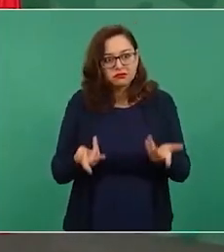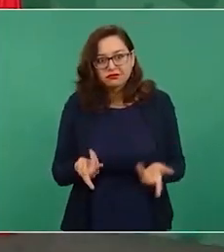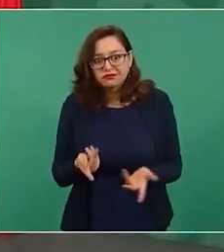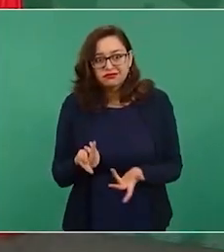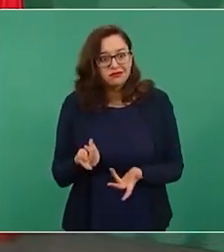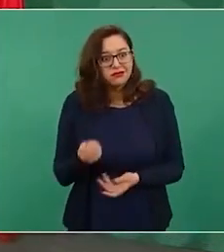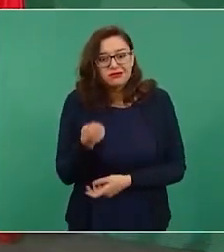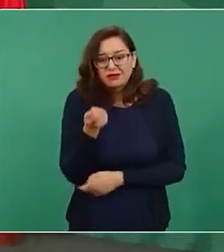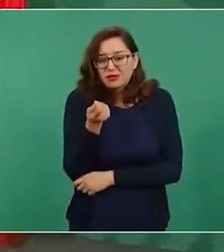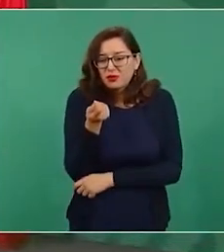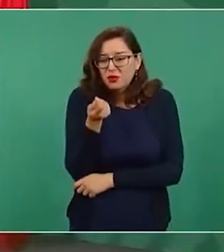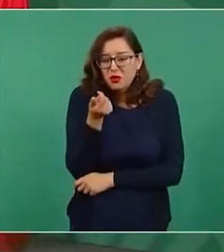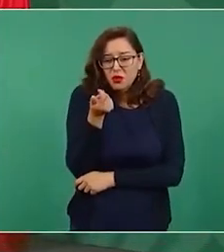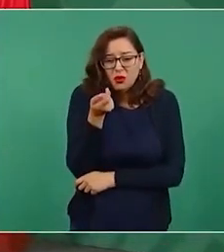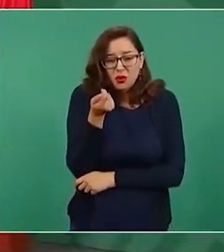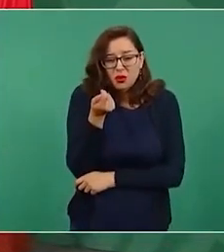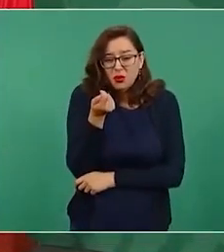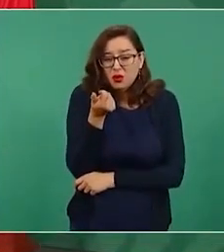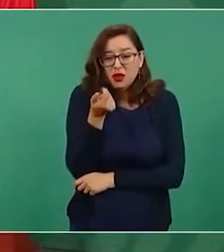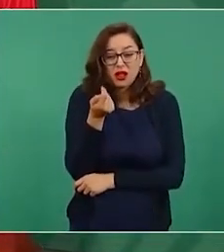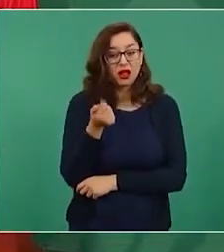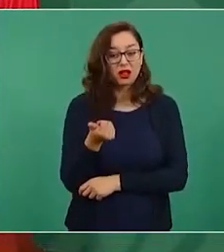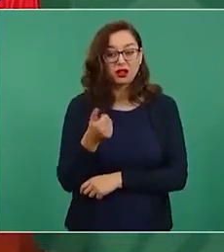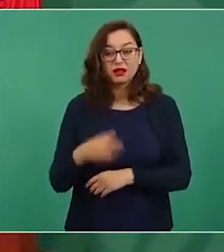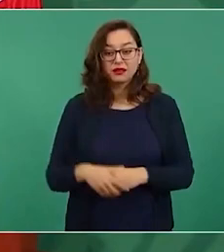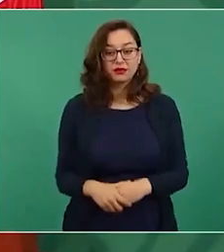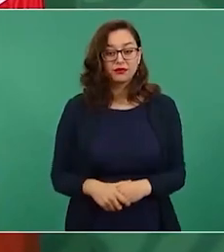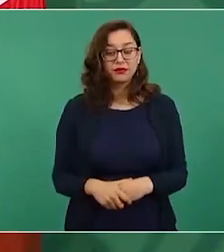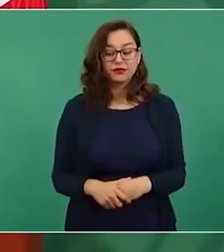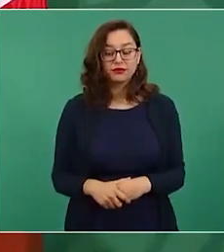para extraer mineral.